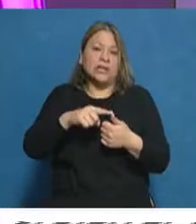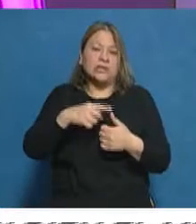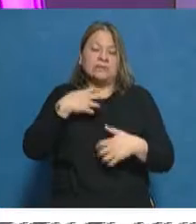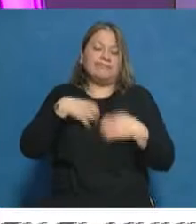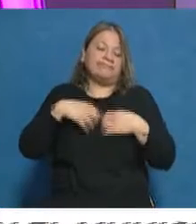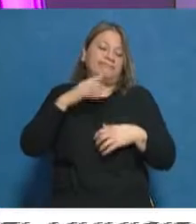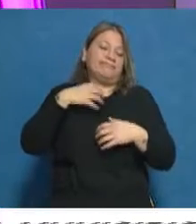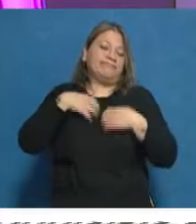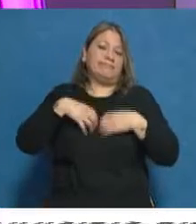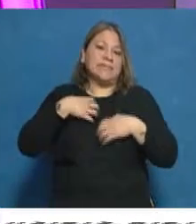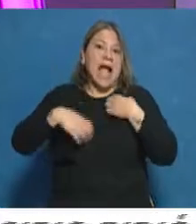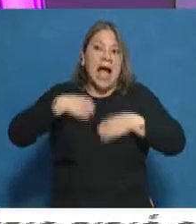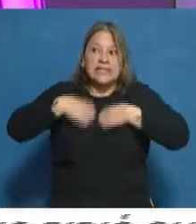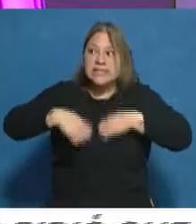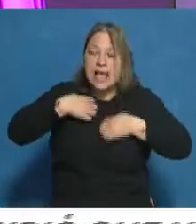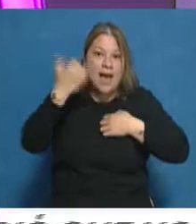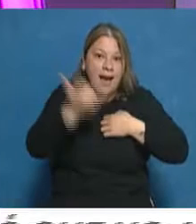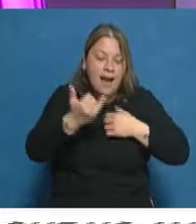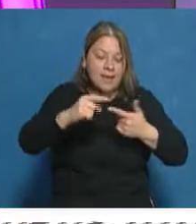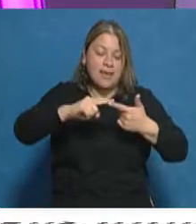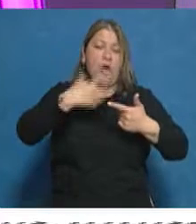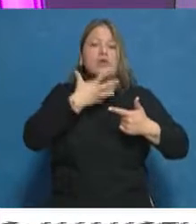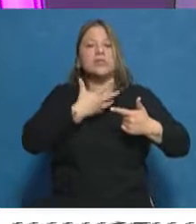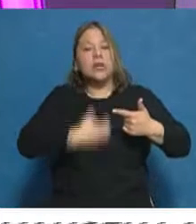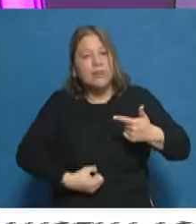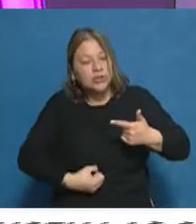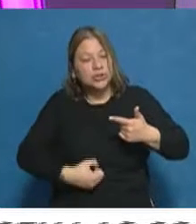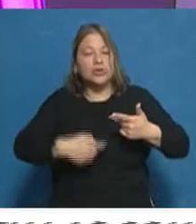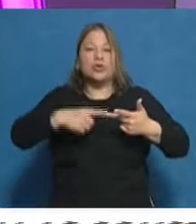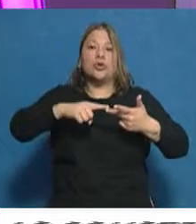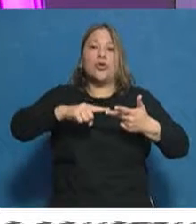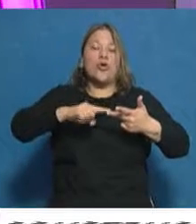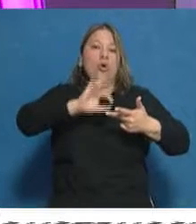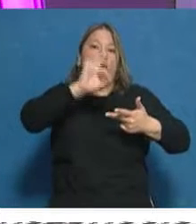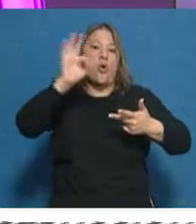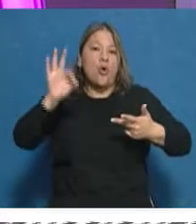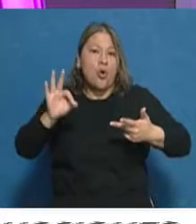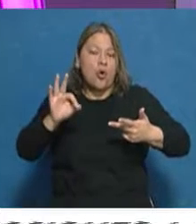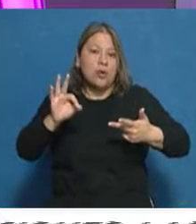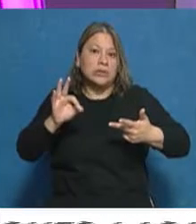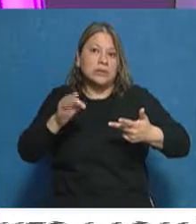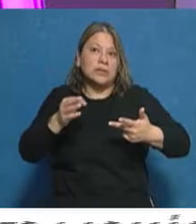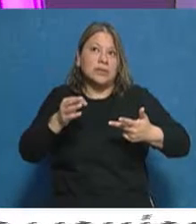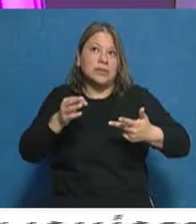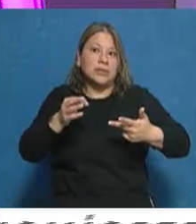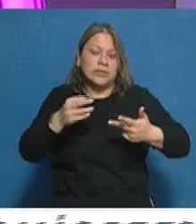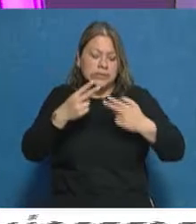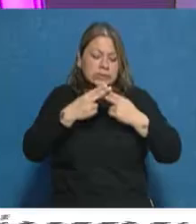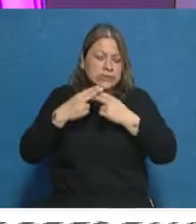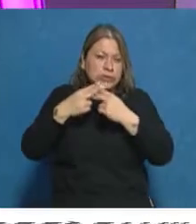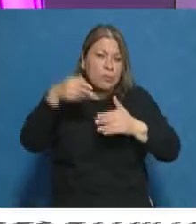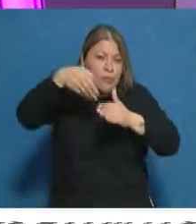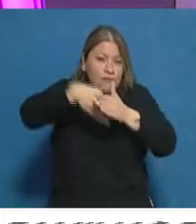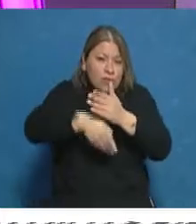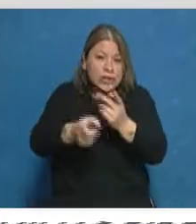evidentes de ansiedad o cuadros de depresión profunda que puede requerir mayores estudios.